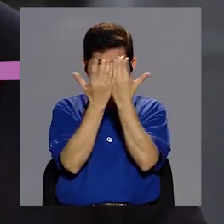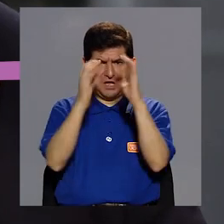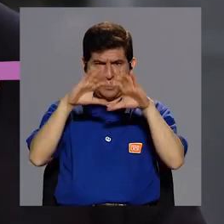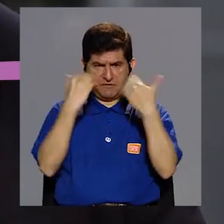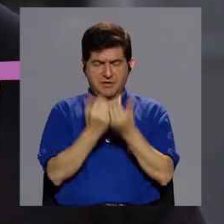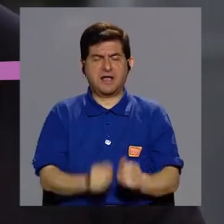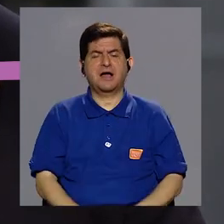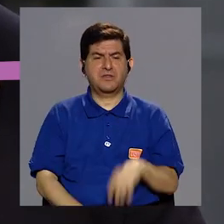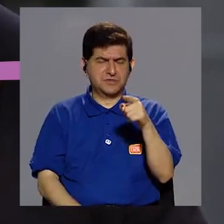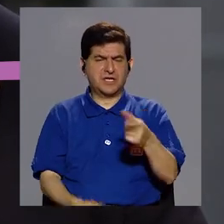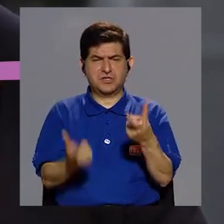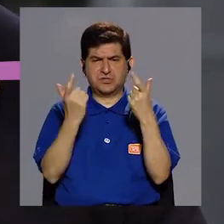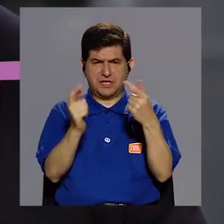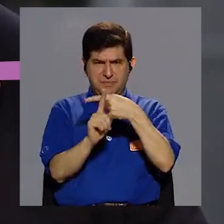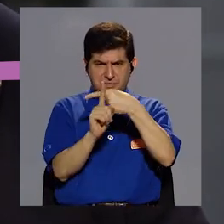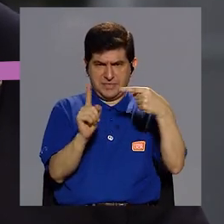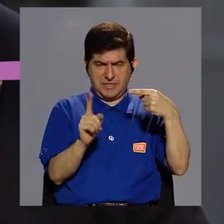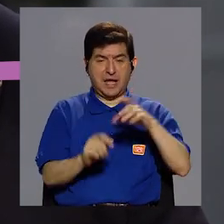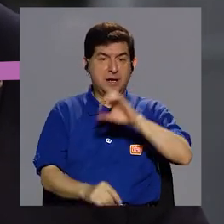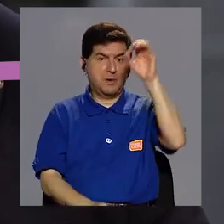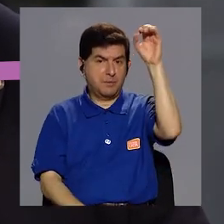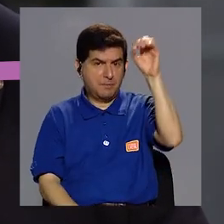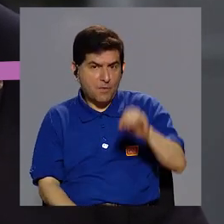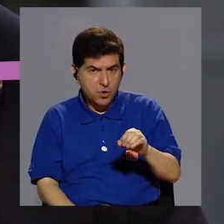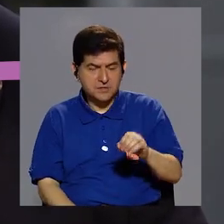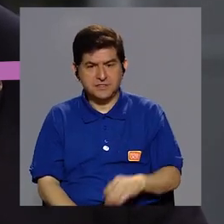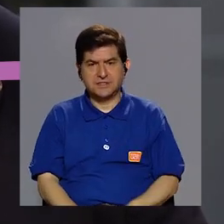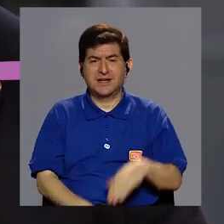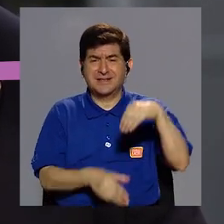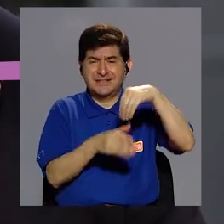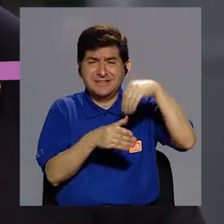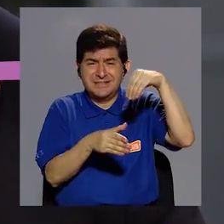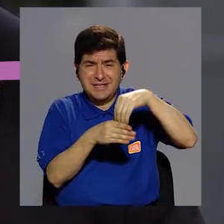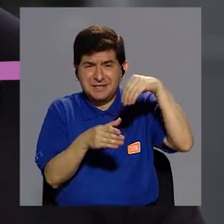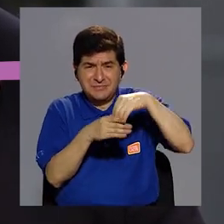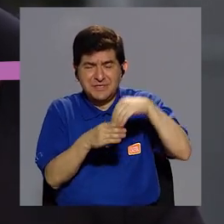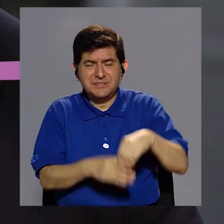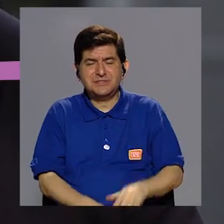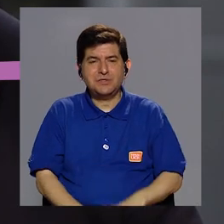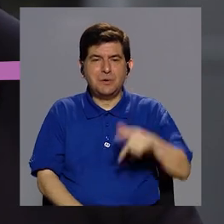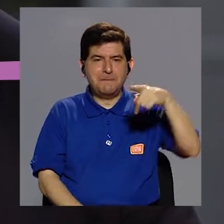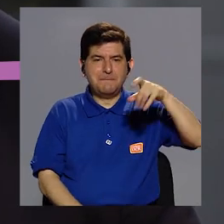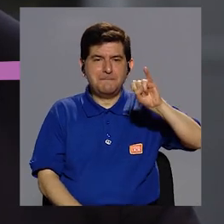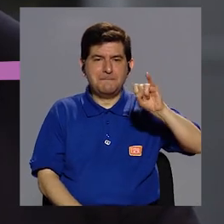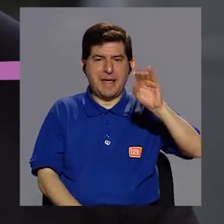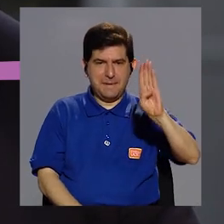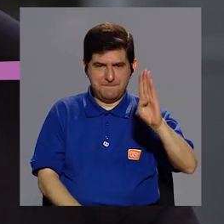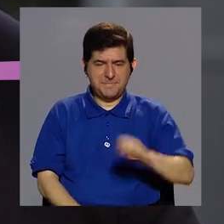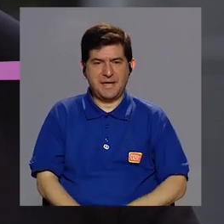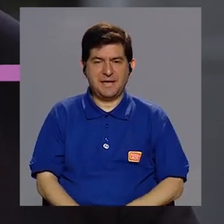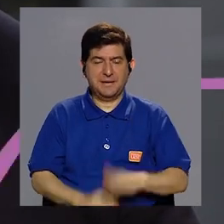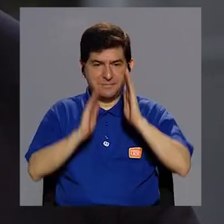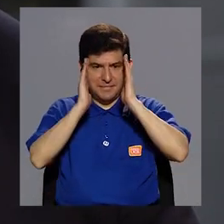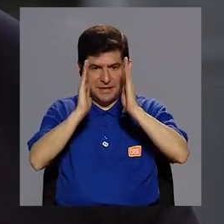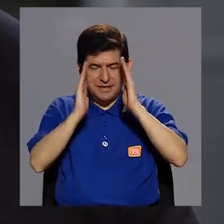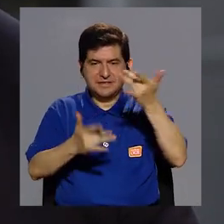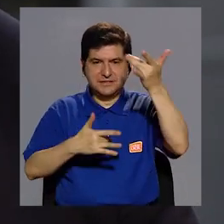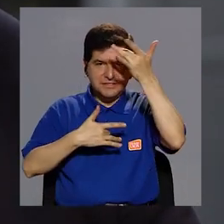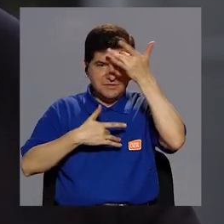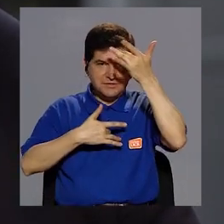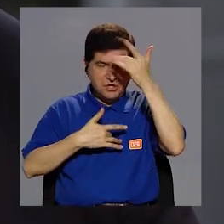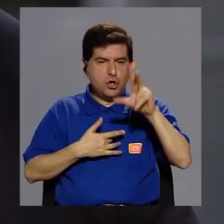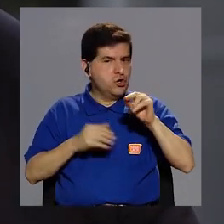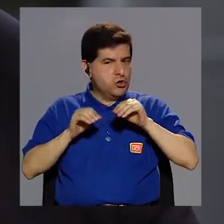clasificados como renta media, el porcentaje de inversión de su producto interno bruto en la